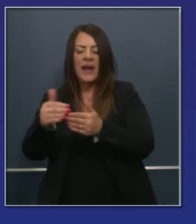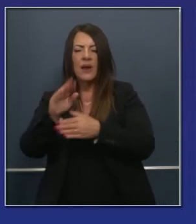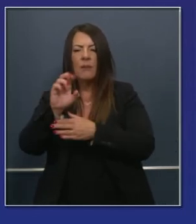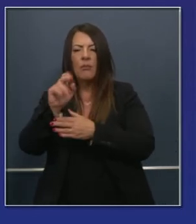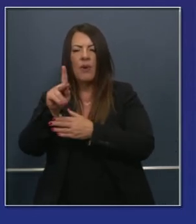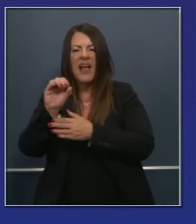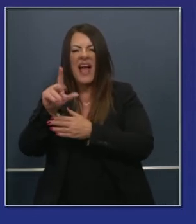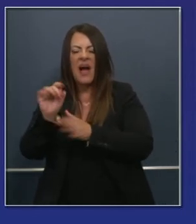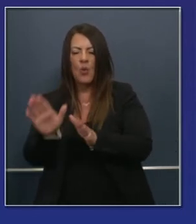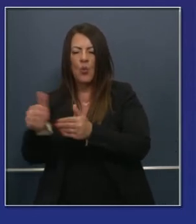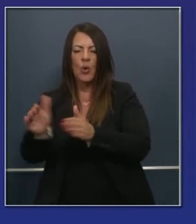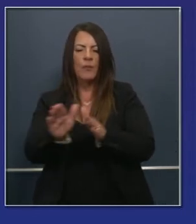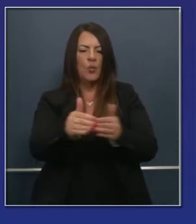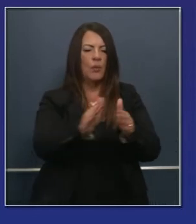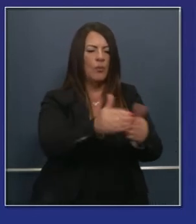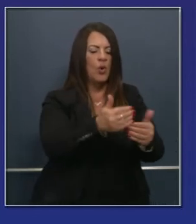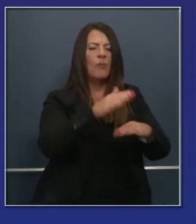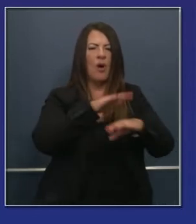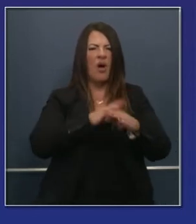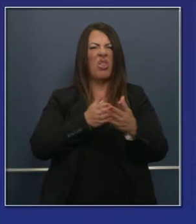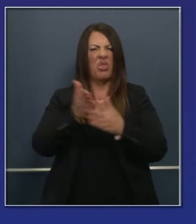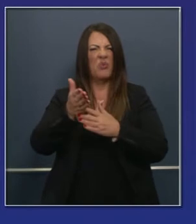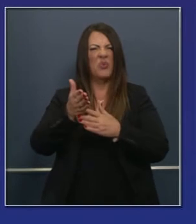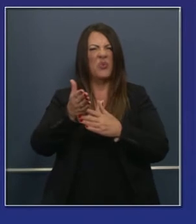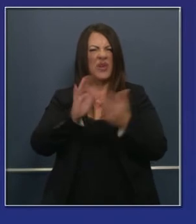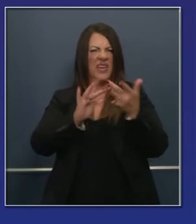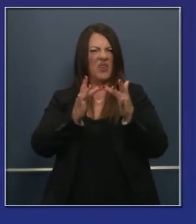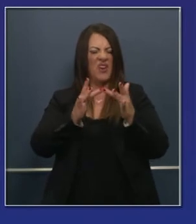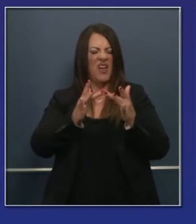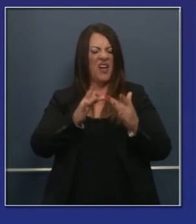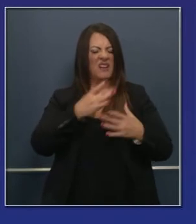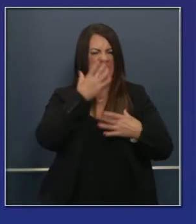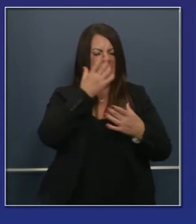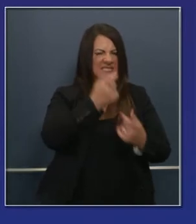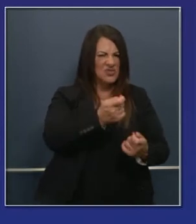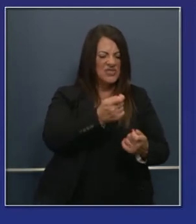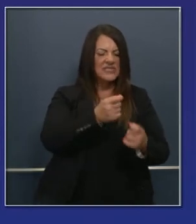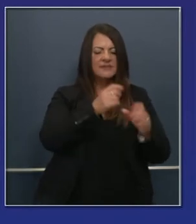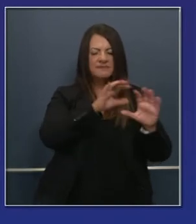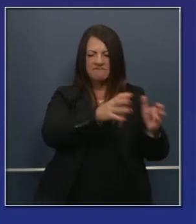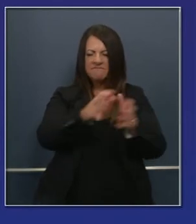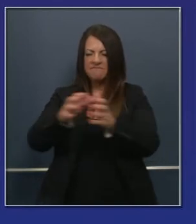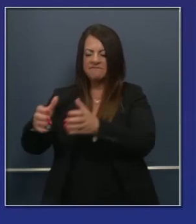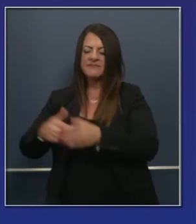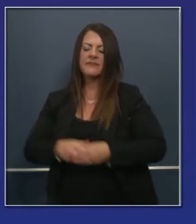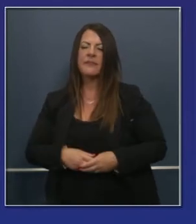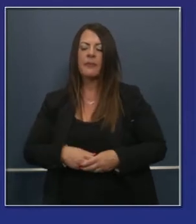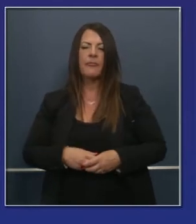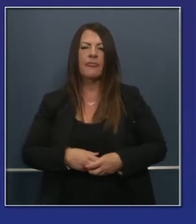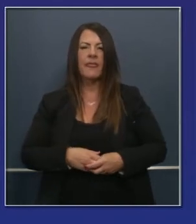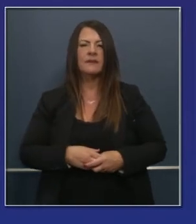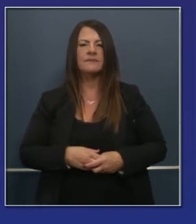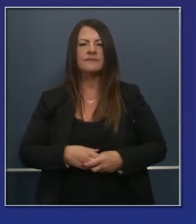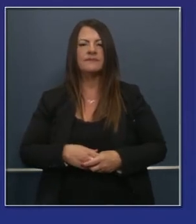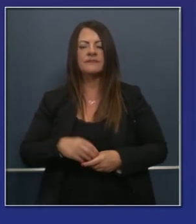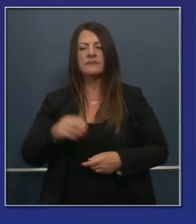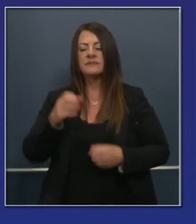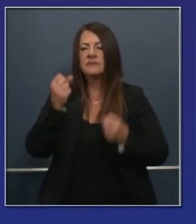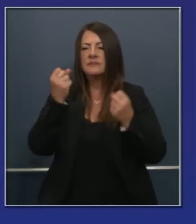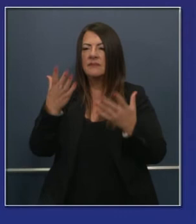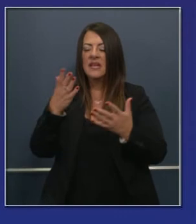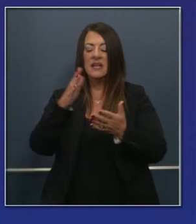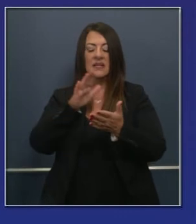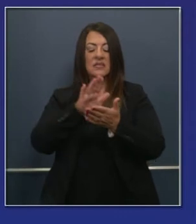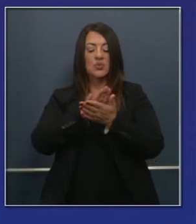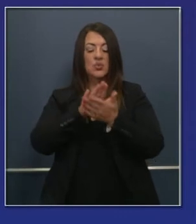individuales, lugares para chatear o conversar. En San Diego, los padres y estudiantes, juntos con los